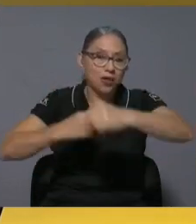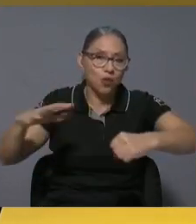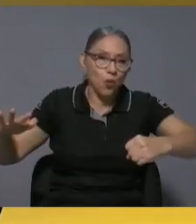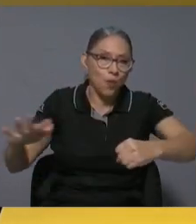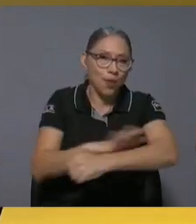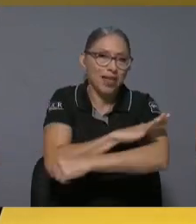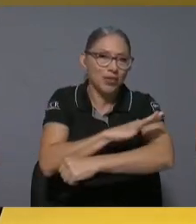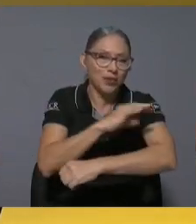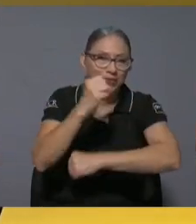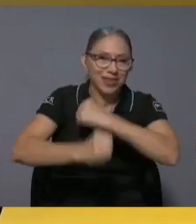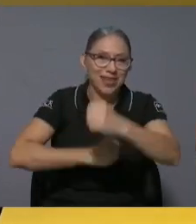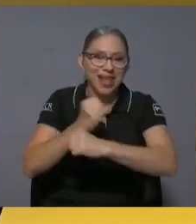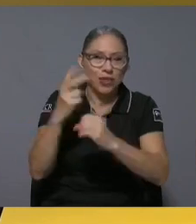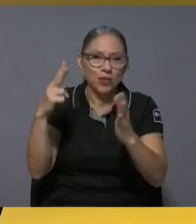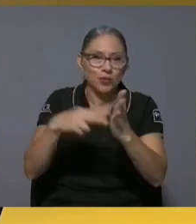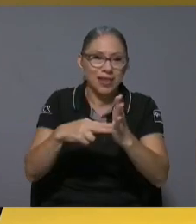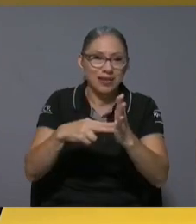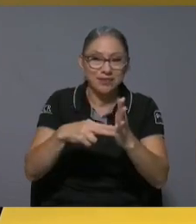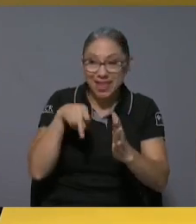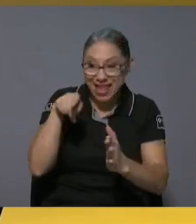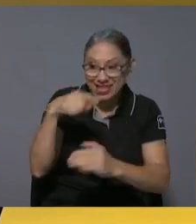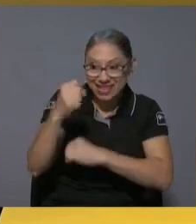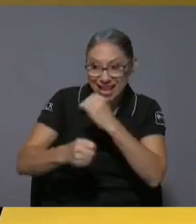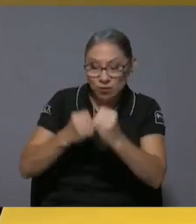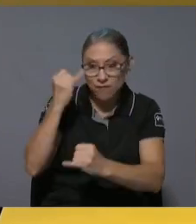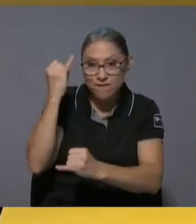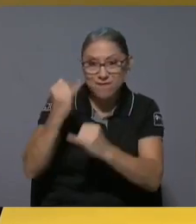y finalizando ese mismo año yo dije es que